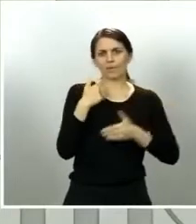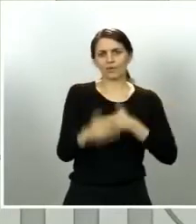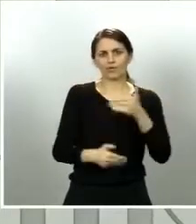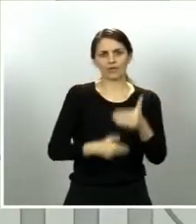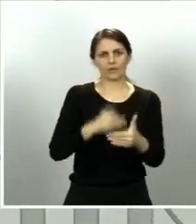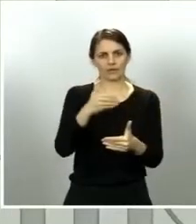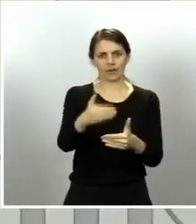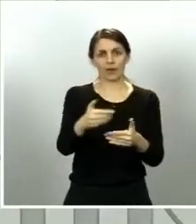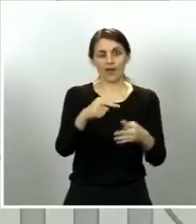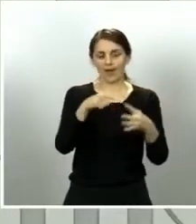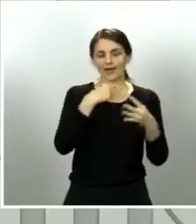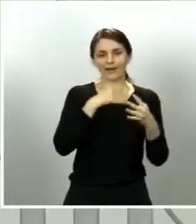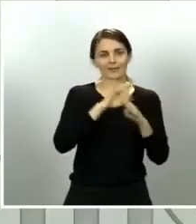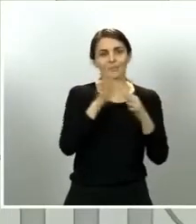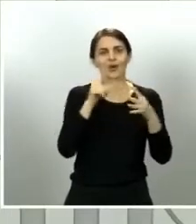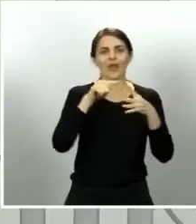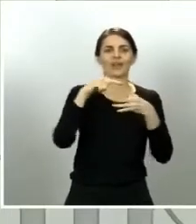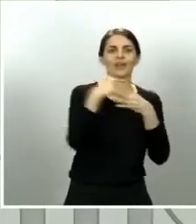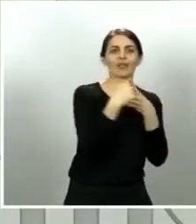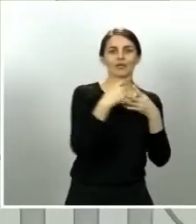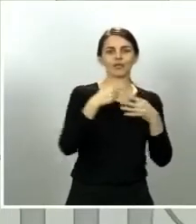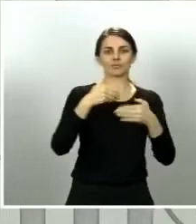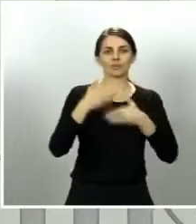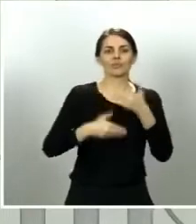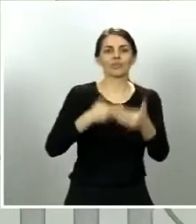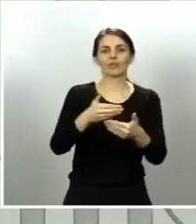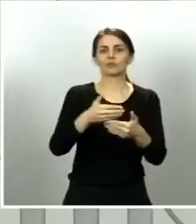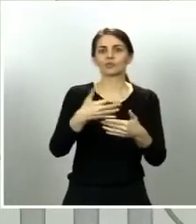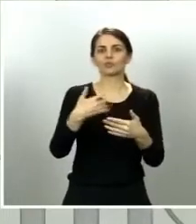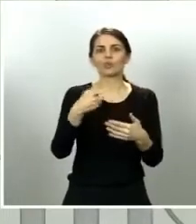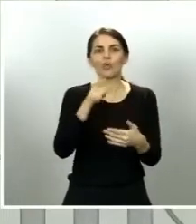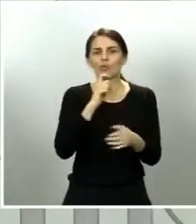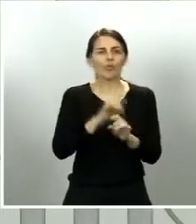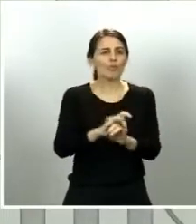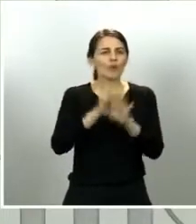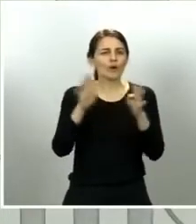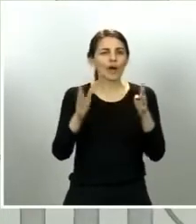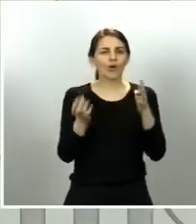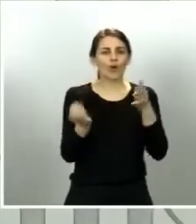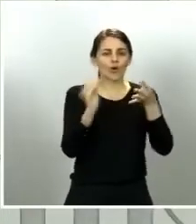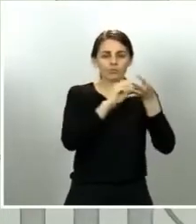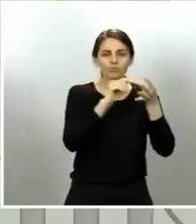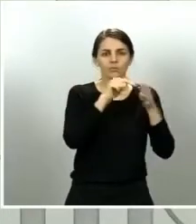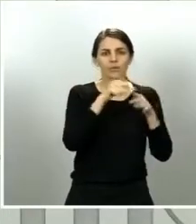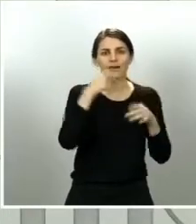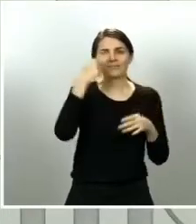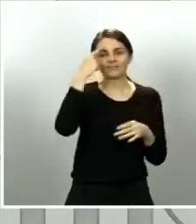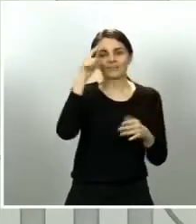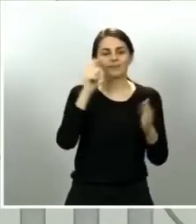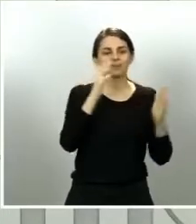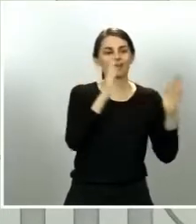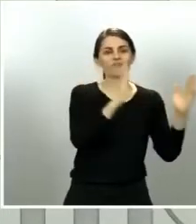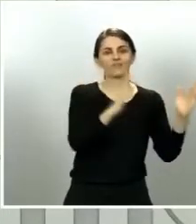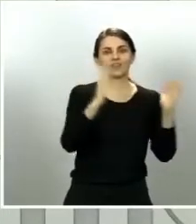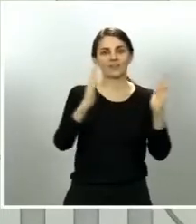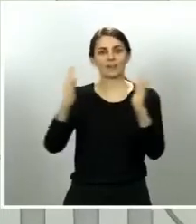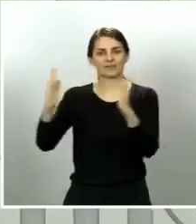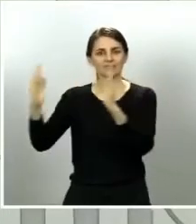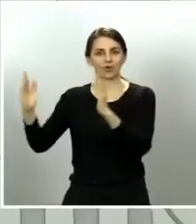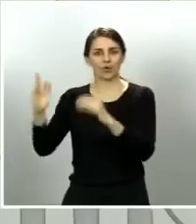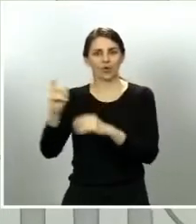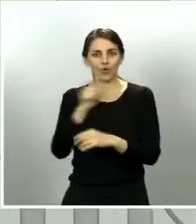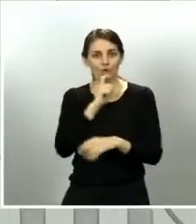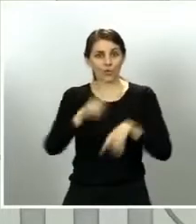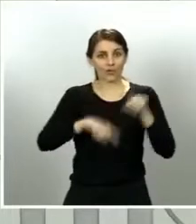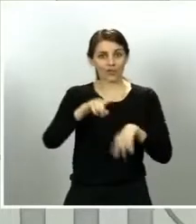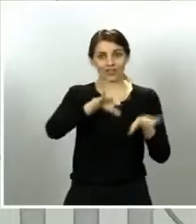de los indicadores y los procedimientos a seguir para ir decretando los distintos etapas para cada territorio. Una